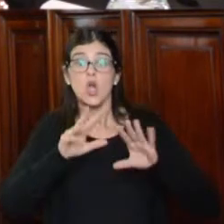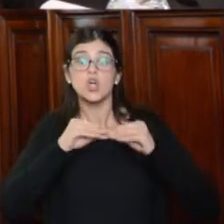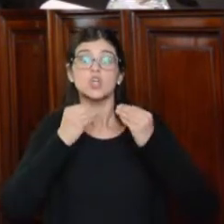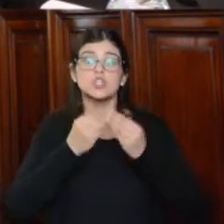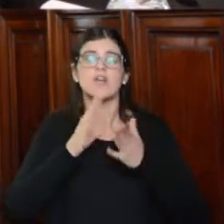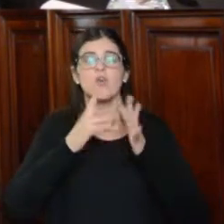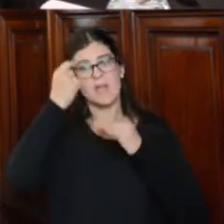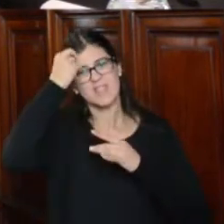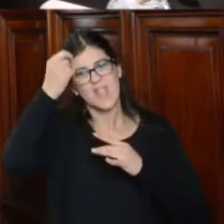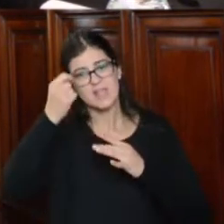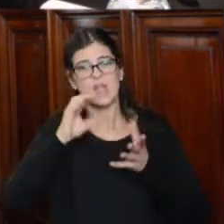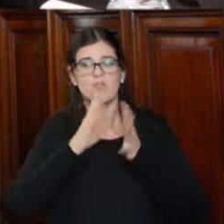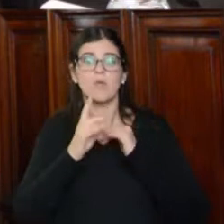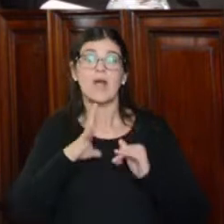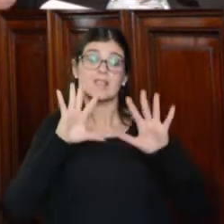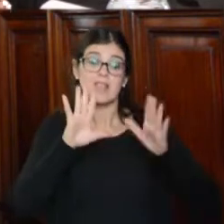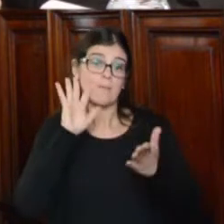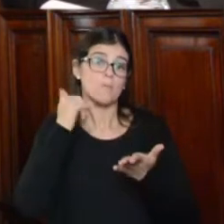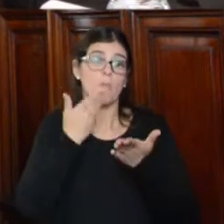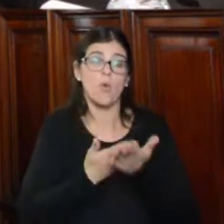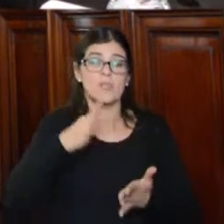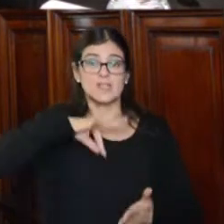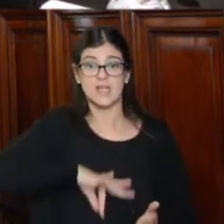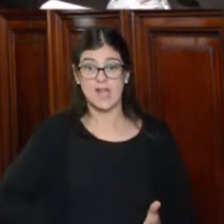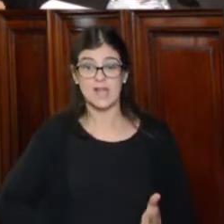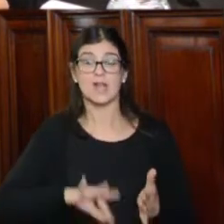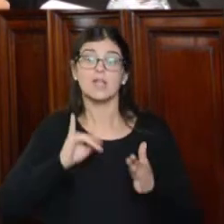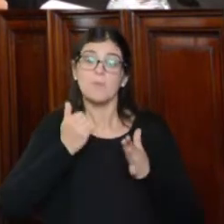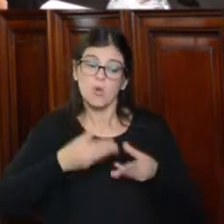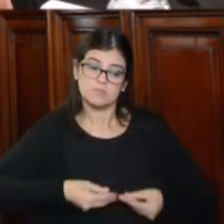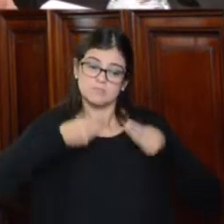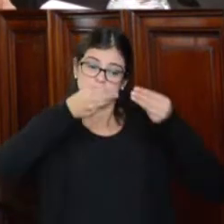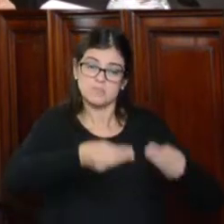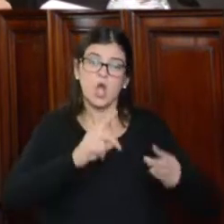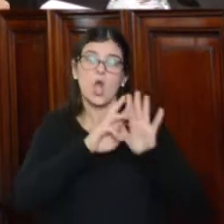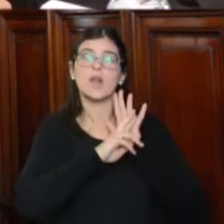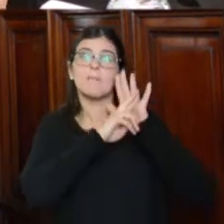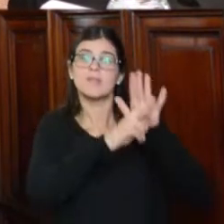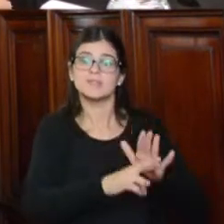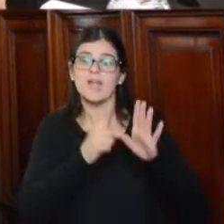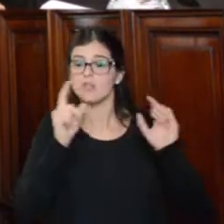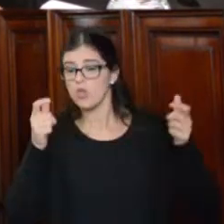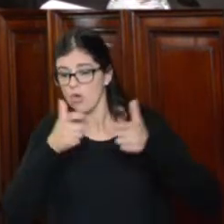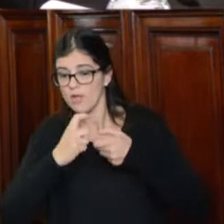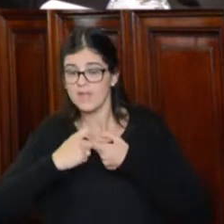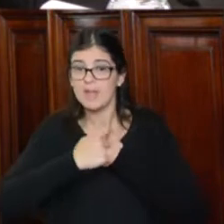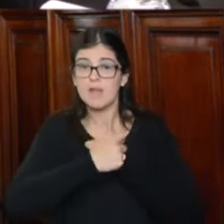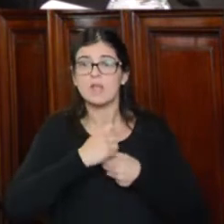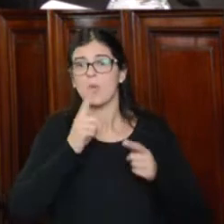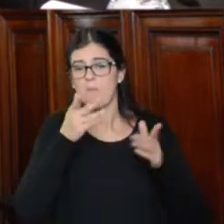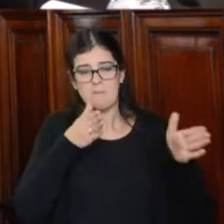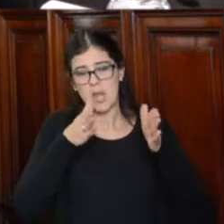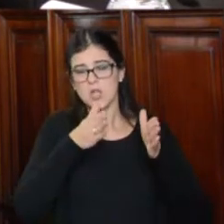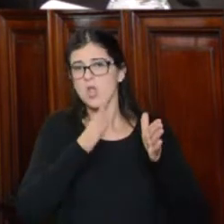mesas técnicas donde hubo 10 propuestas salariales llevadas a cabo con los representantes gremiales durante un